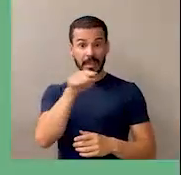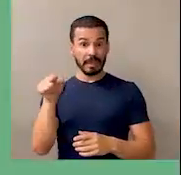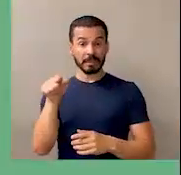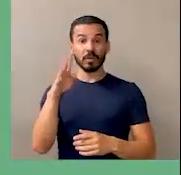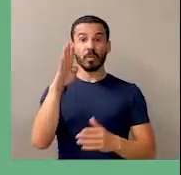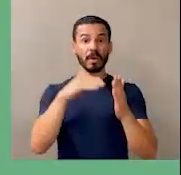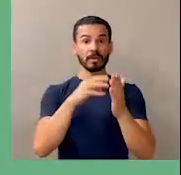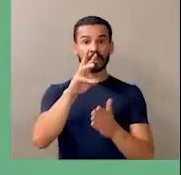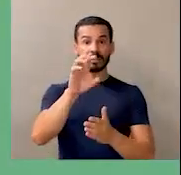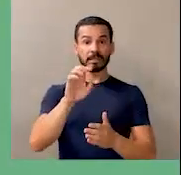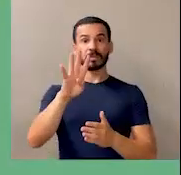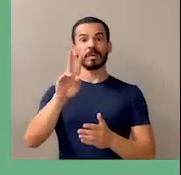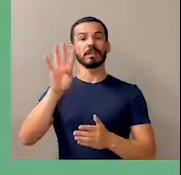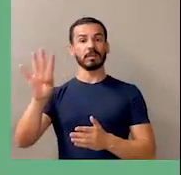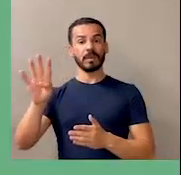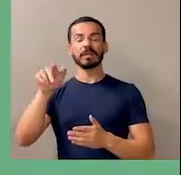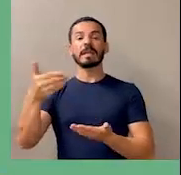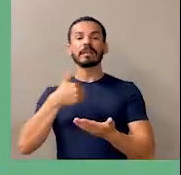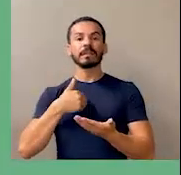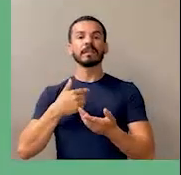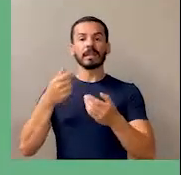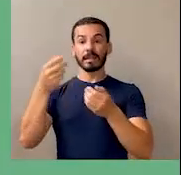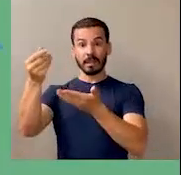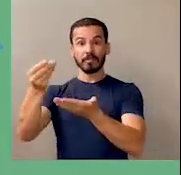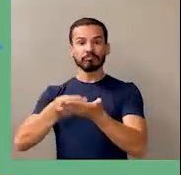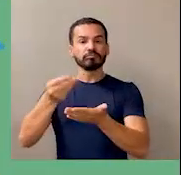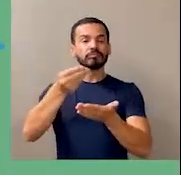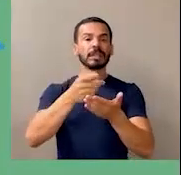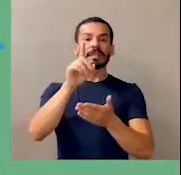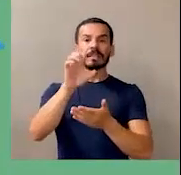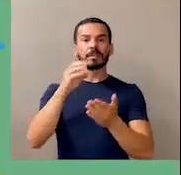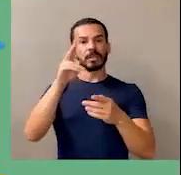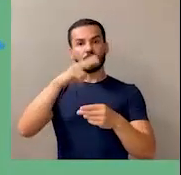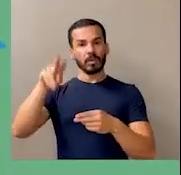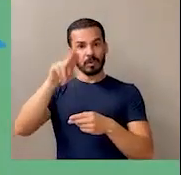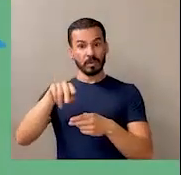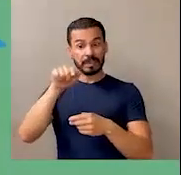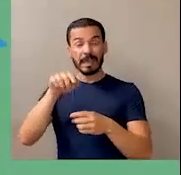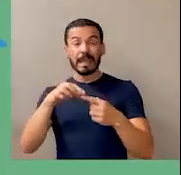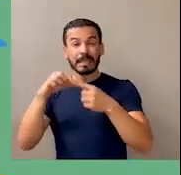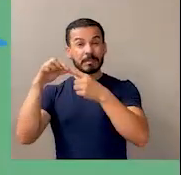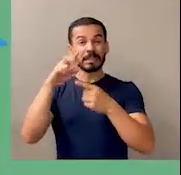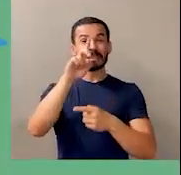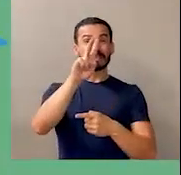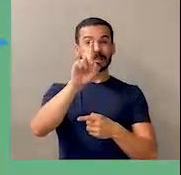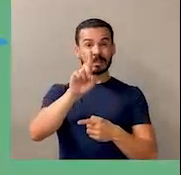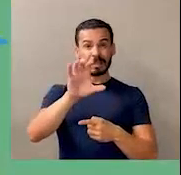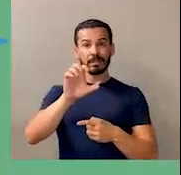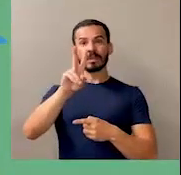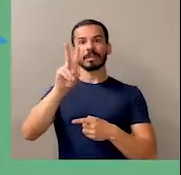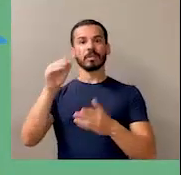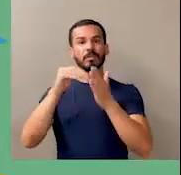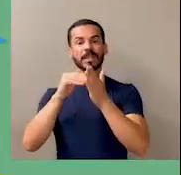estos, 4.644 obtuvieron el subsidio general de 100.000 colones, especial de 132